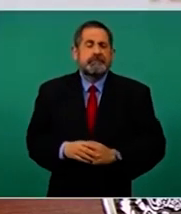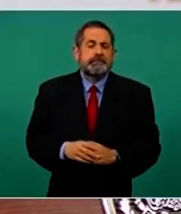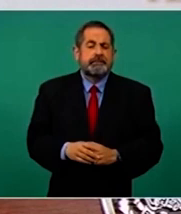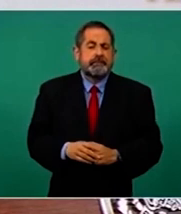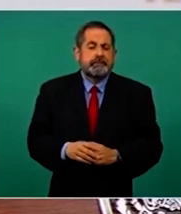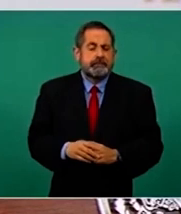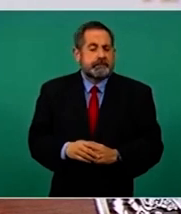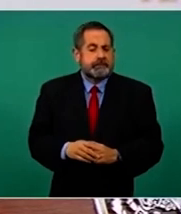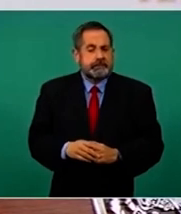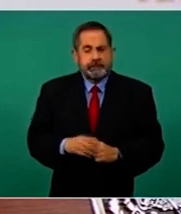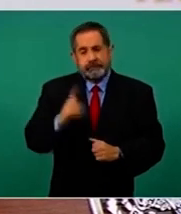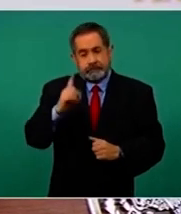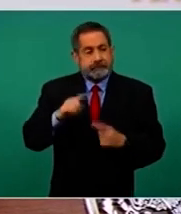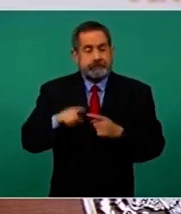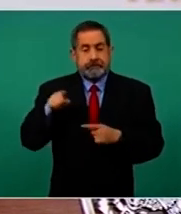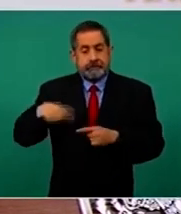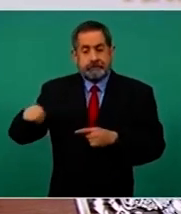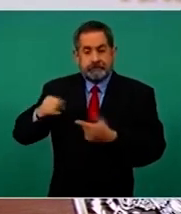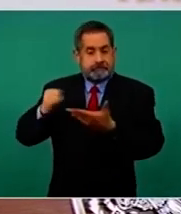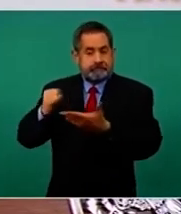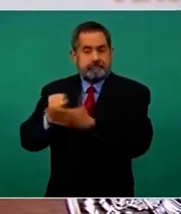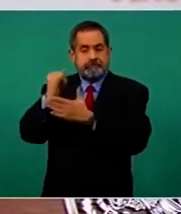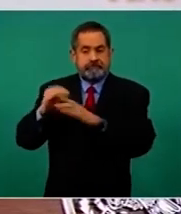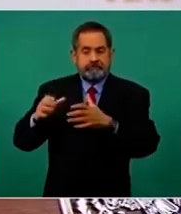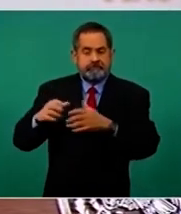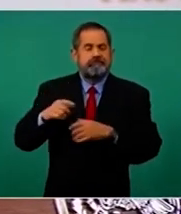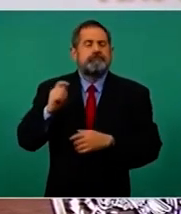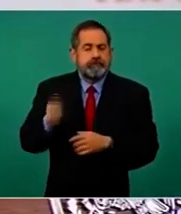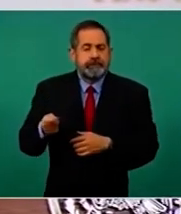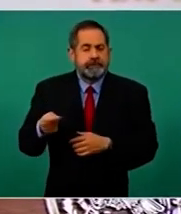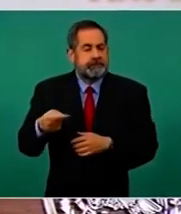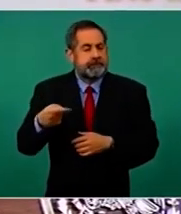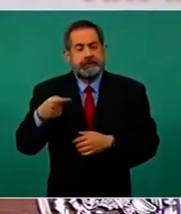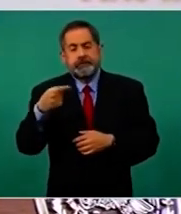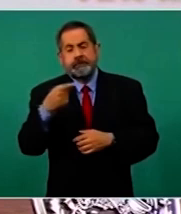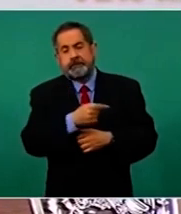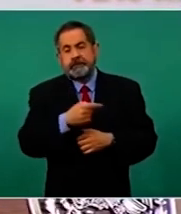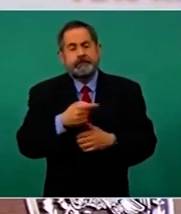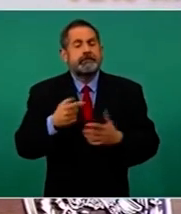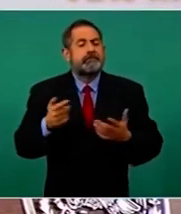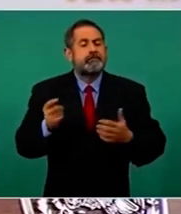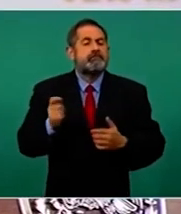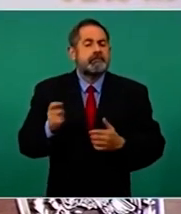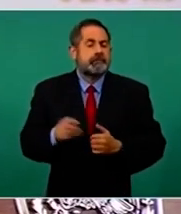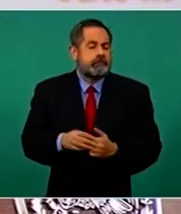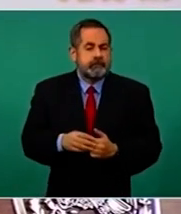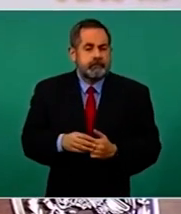Primero decide, resuelve que